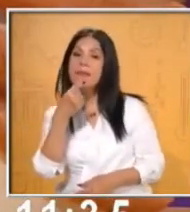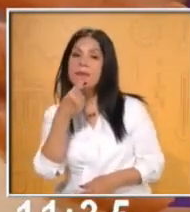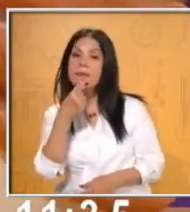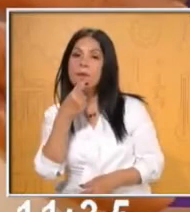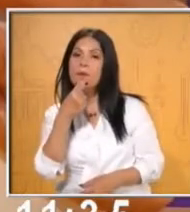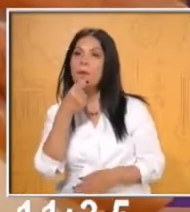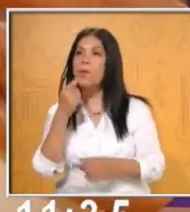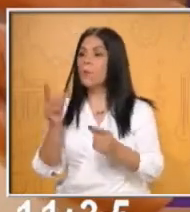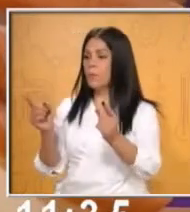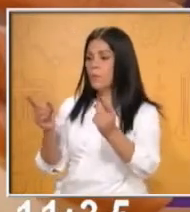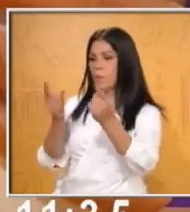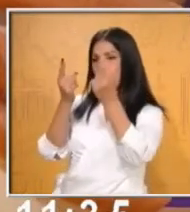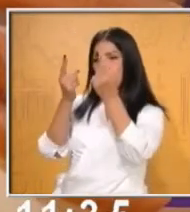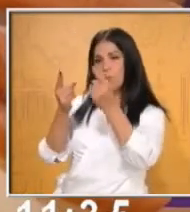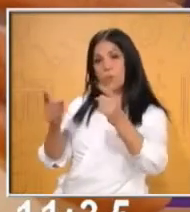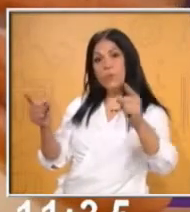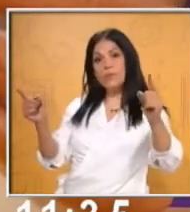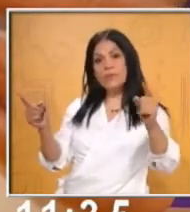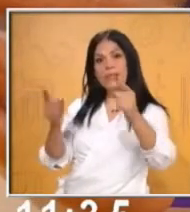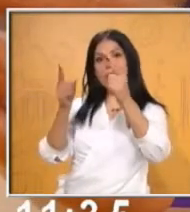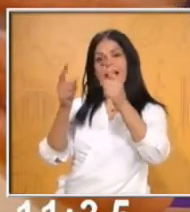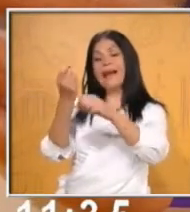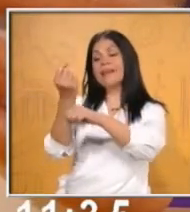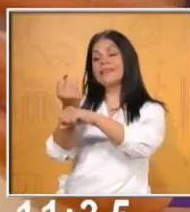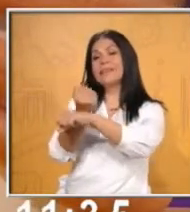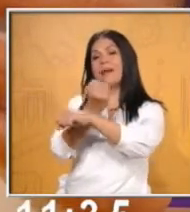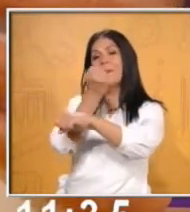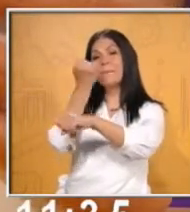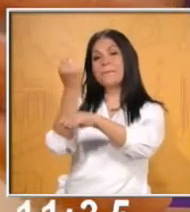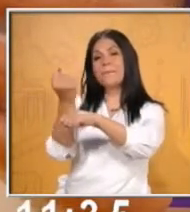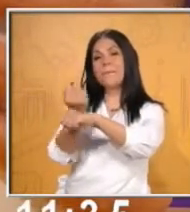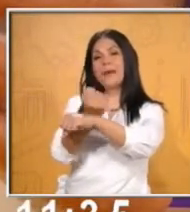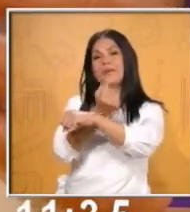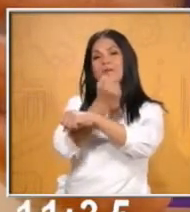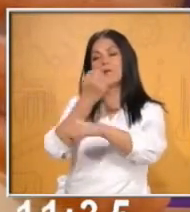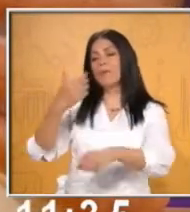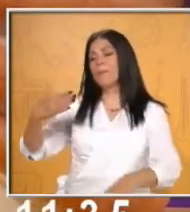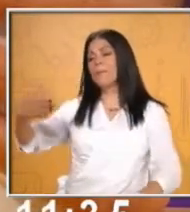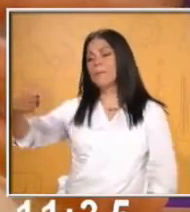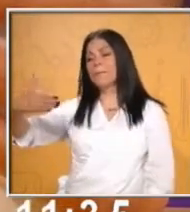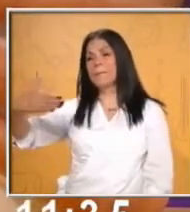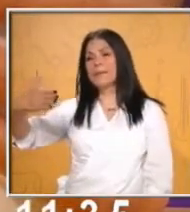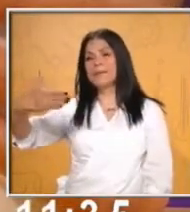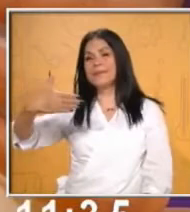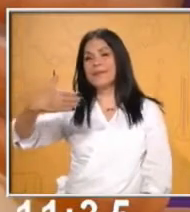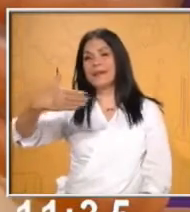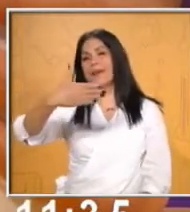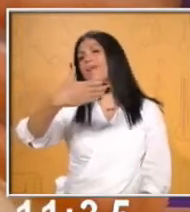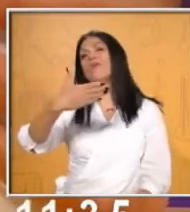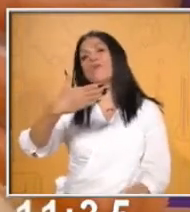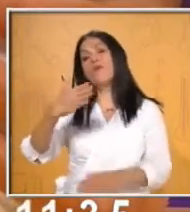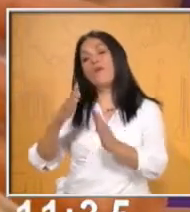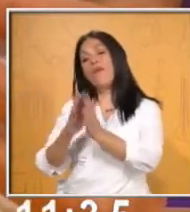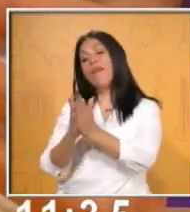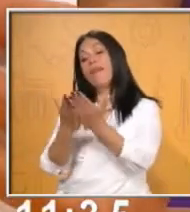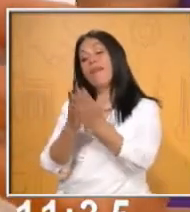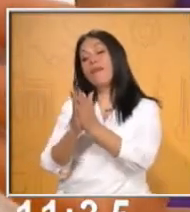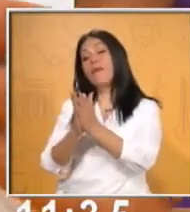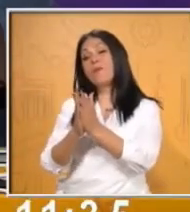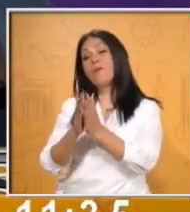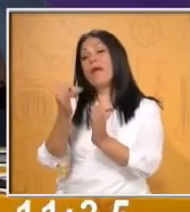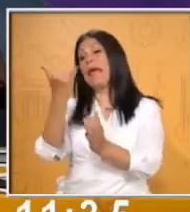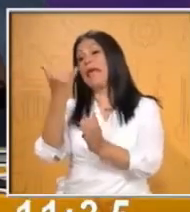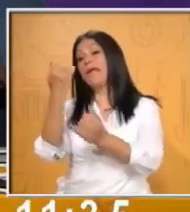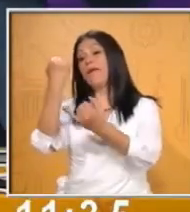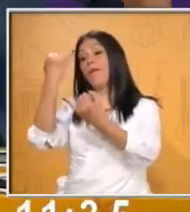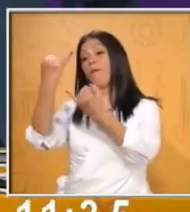música, zapato, pescado, libro y juguete. Ya